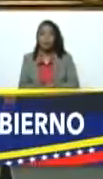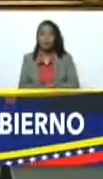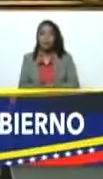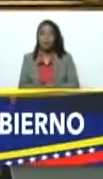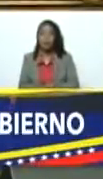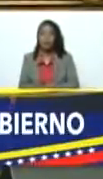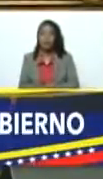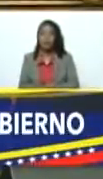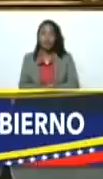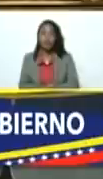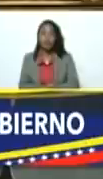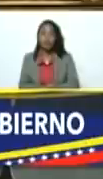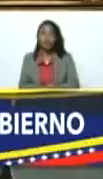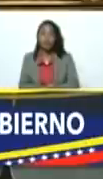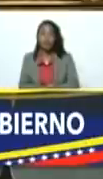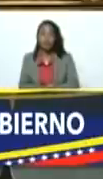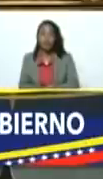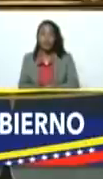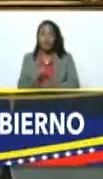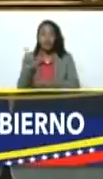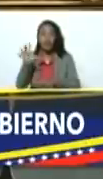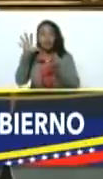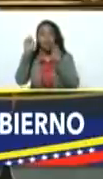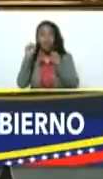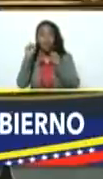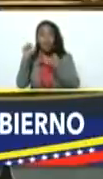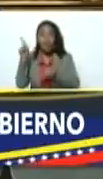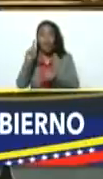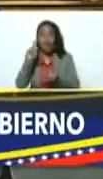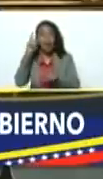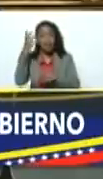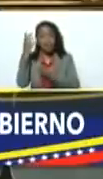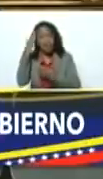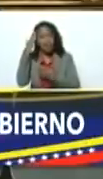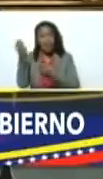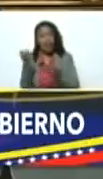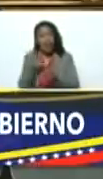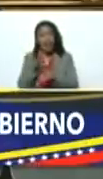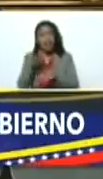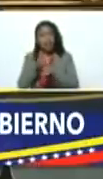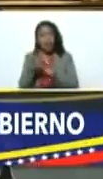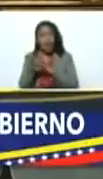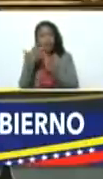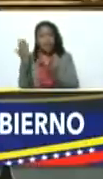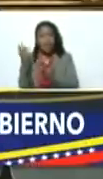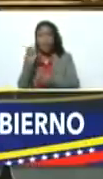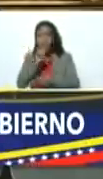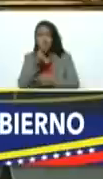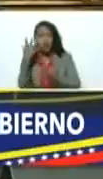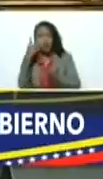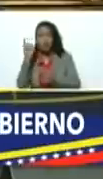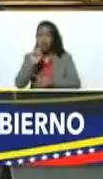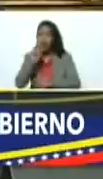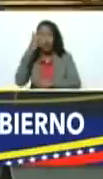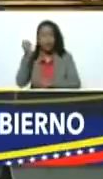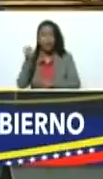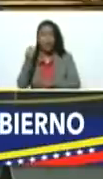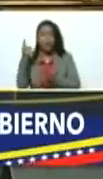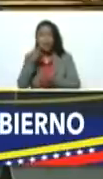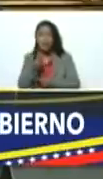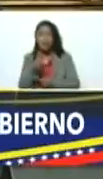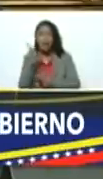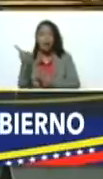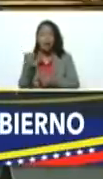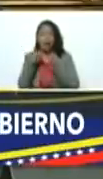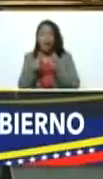el conde el guacharo entiende que es el situado constitucional por ejemplo todos los dosavos no lo entiende el conde dice